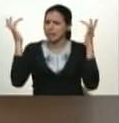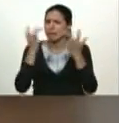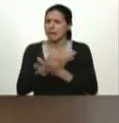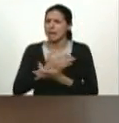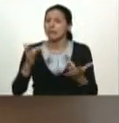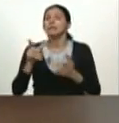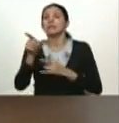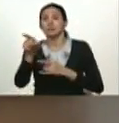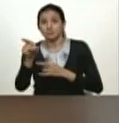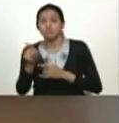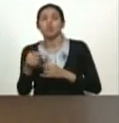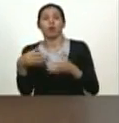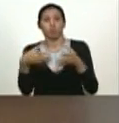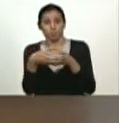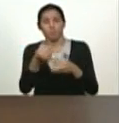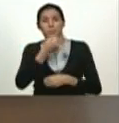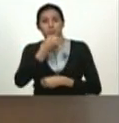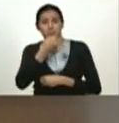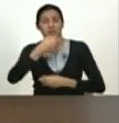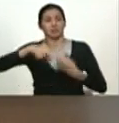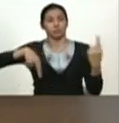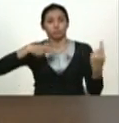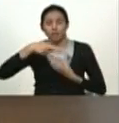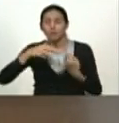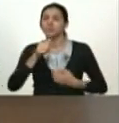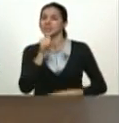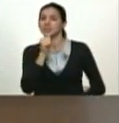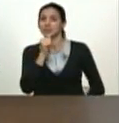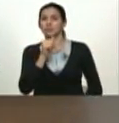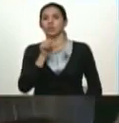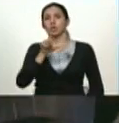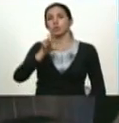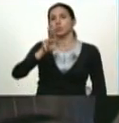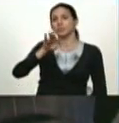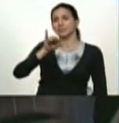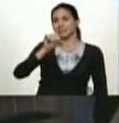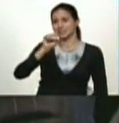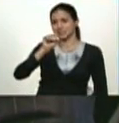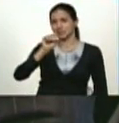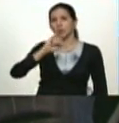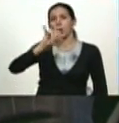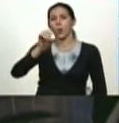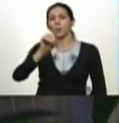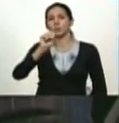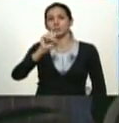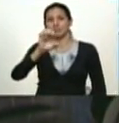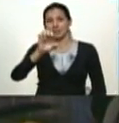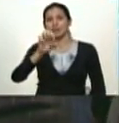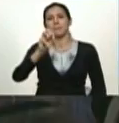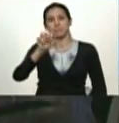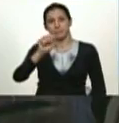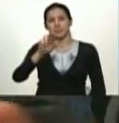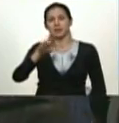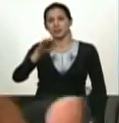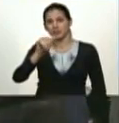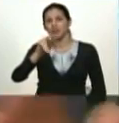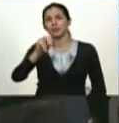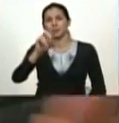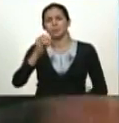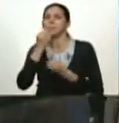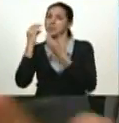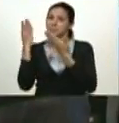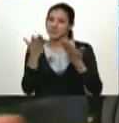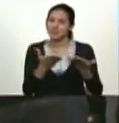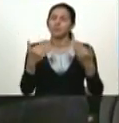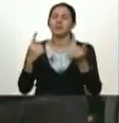periodistas comunicadores sociales y revolucionarios se trata de Luis José Marcano bienvenido hermano